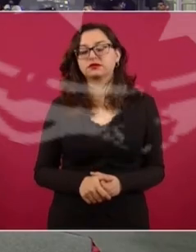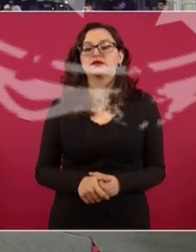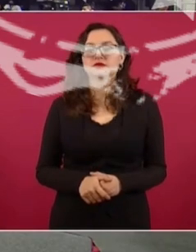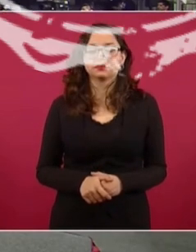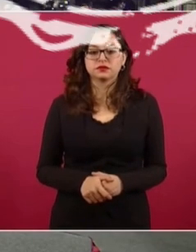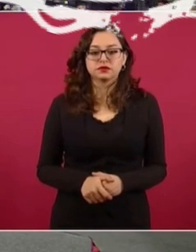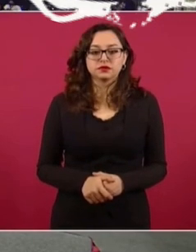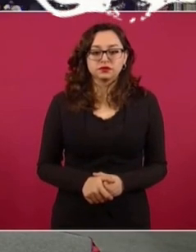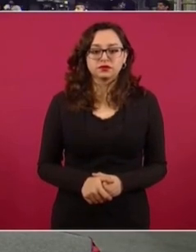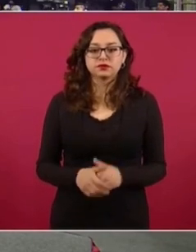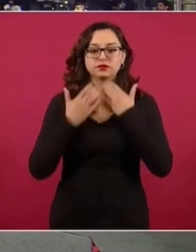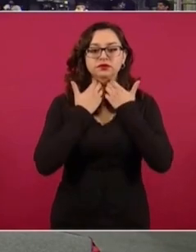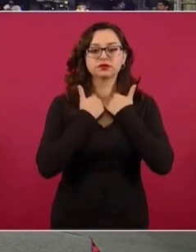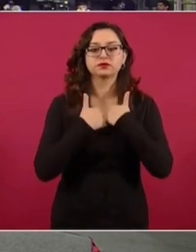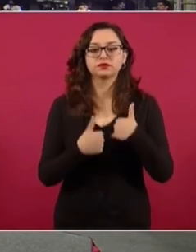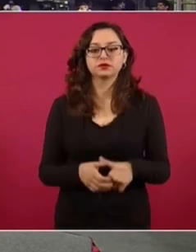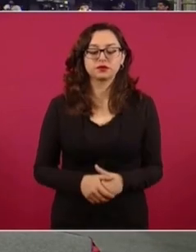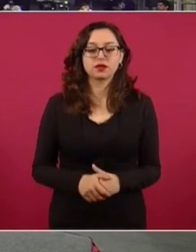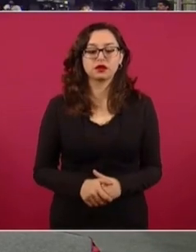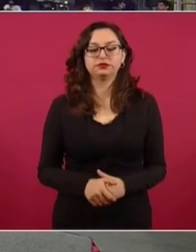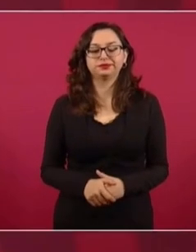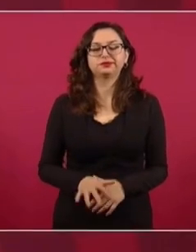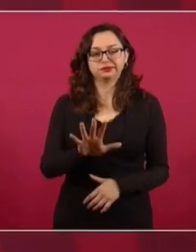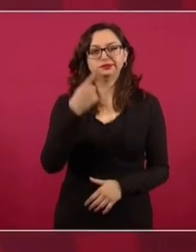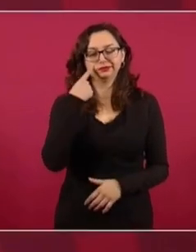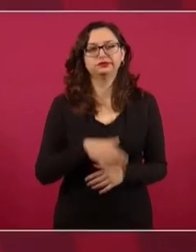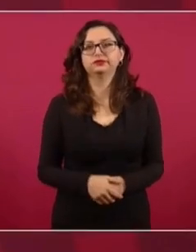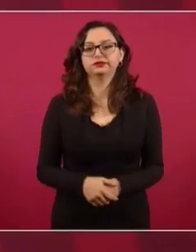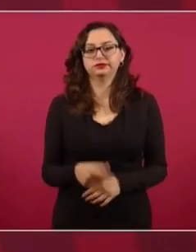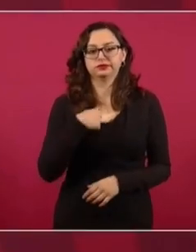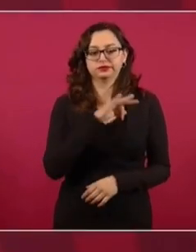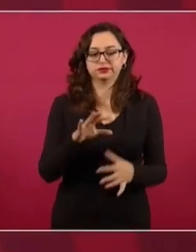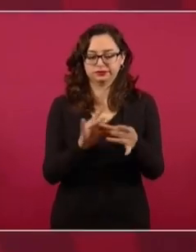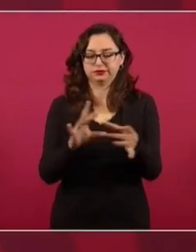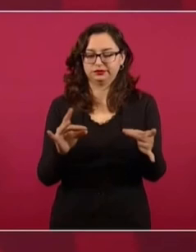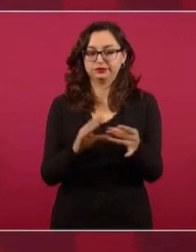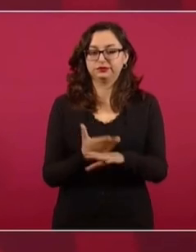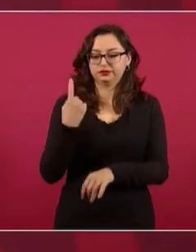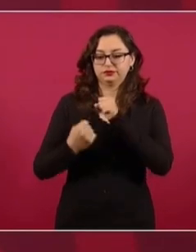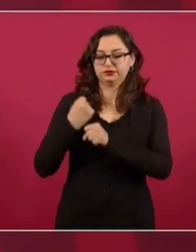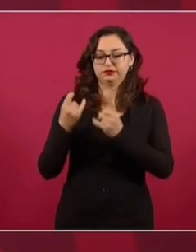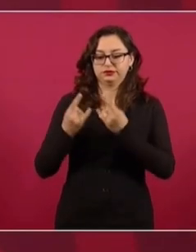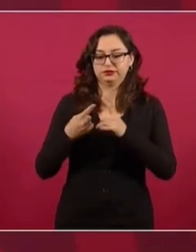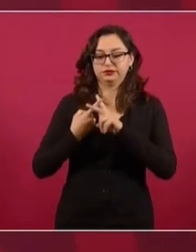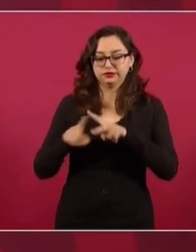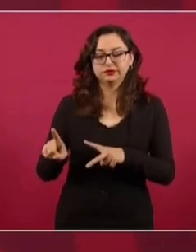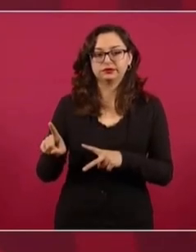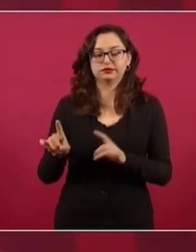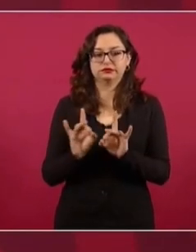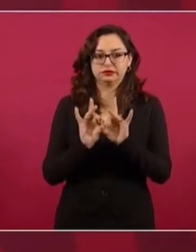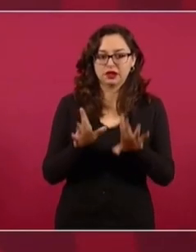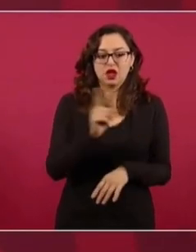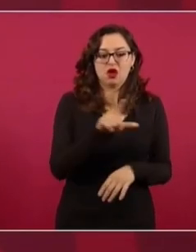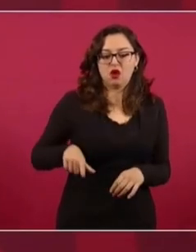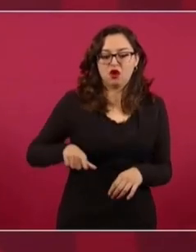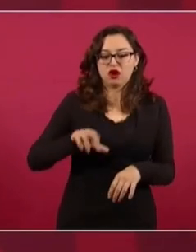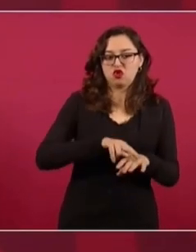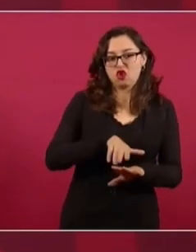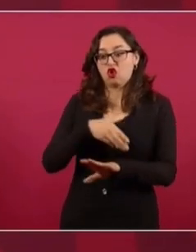Yo lo que puedo comentarle sobre esto es que desde que se dieron los hechos, estos de amenaza,